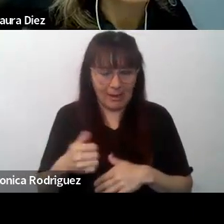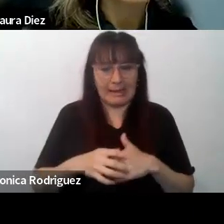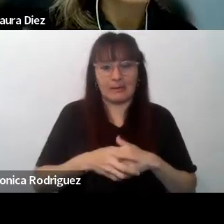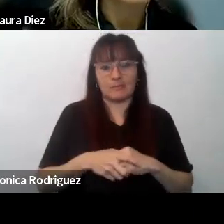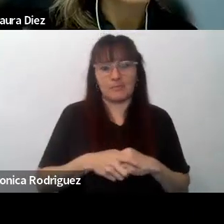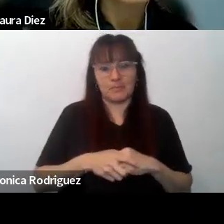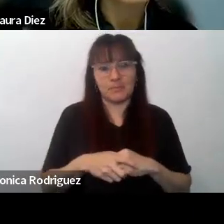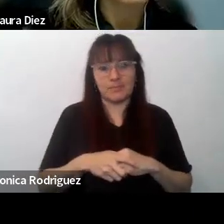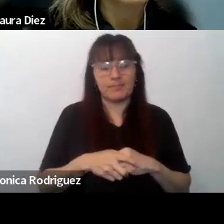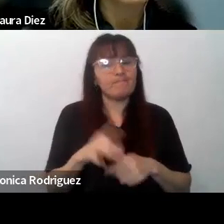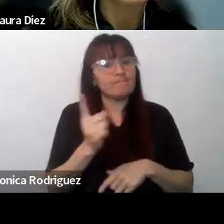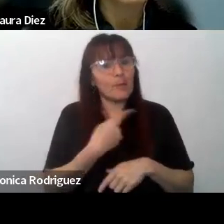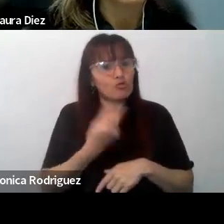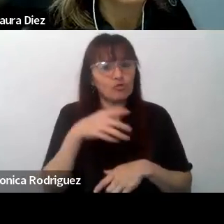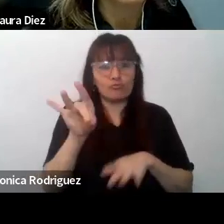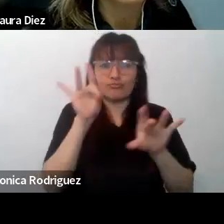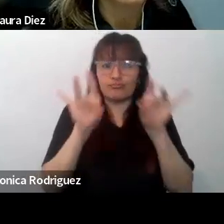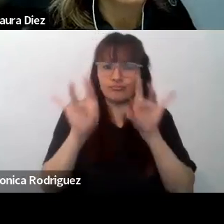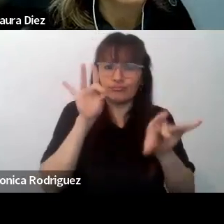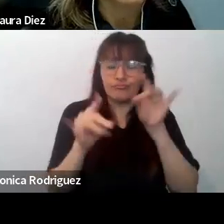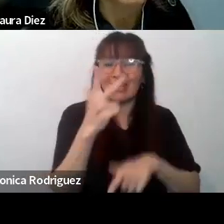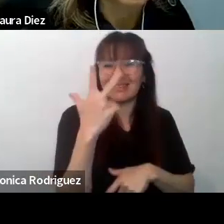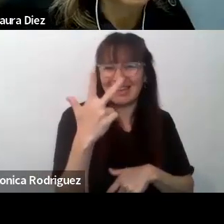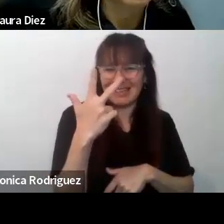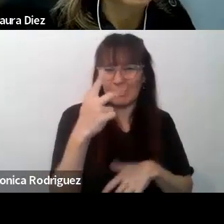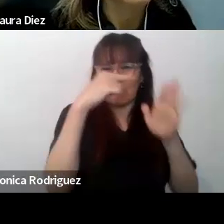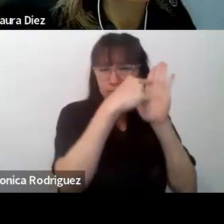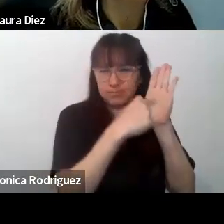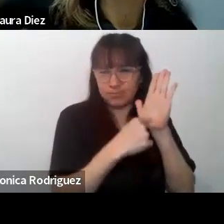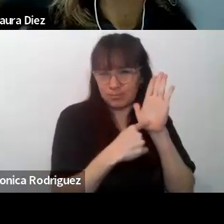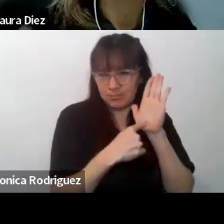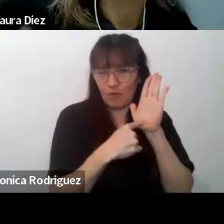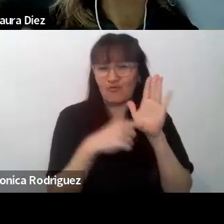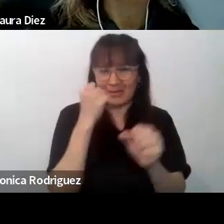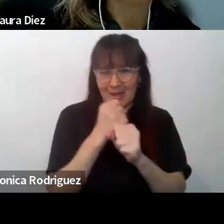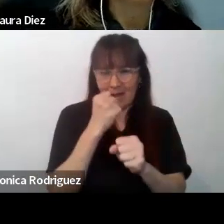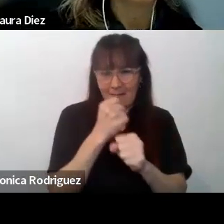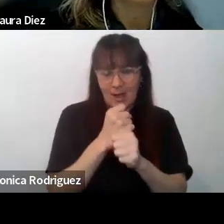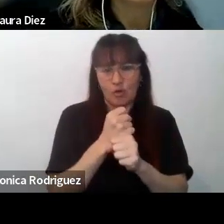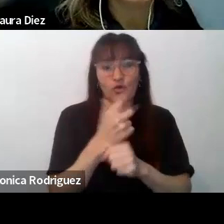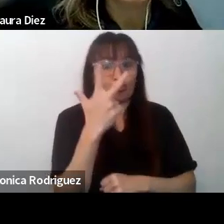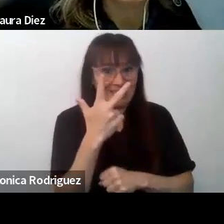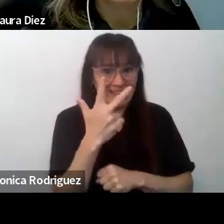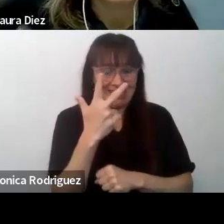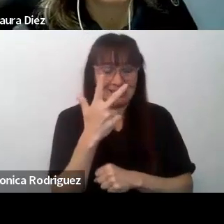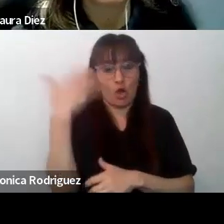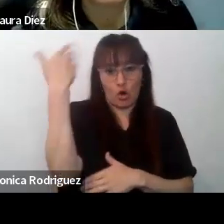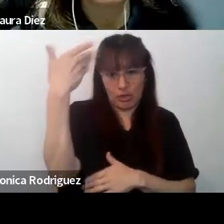y hemos seleccionado tres ejes de trabajo que los vamos a trabajar en tres jornadas. La jornada de hoy